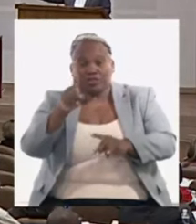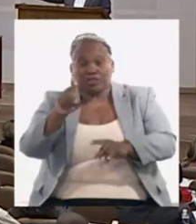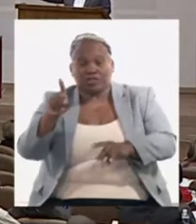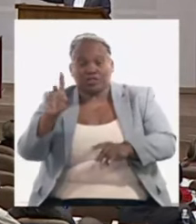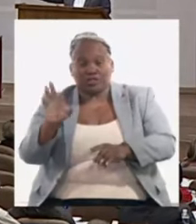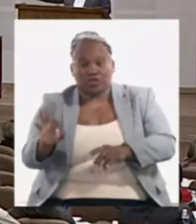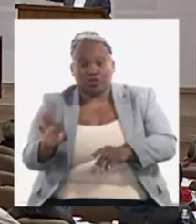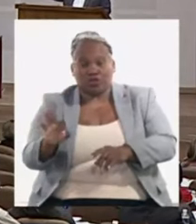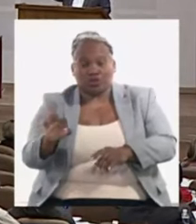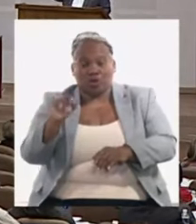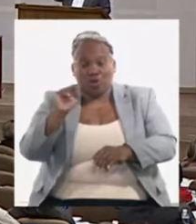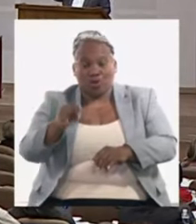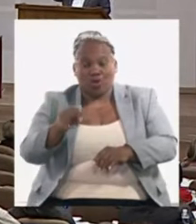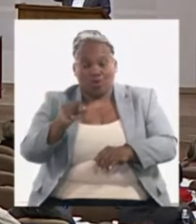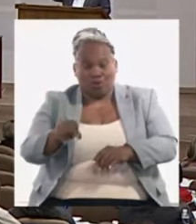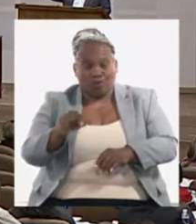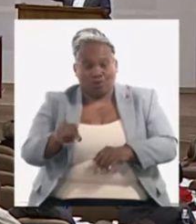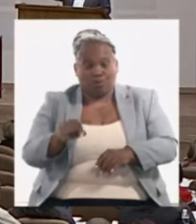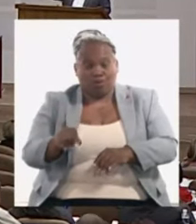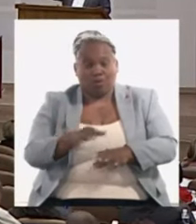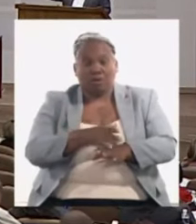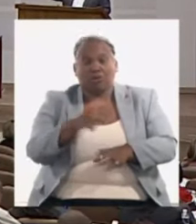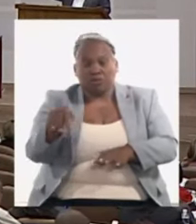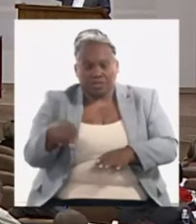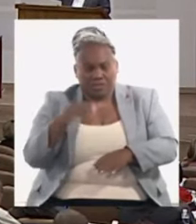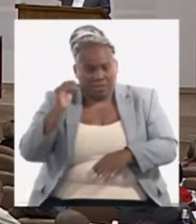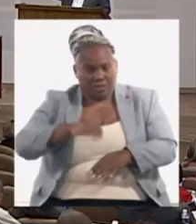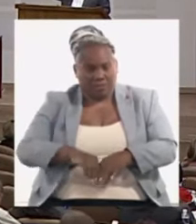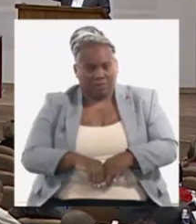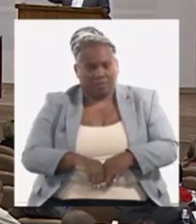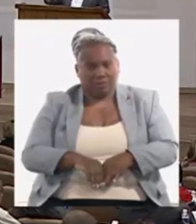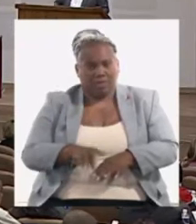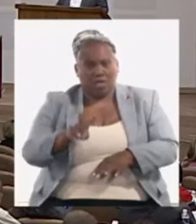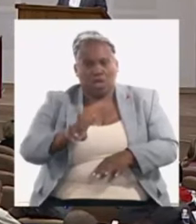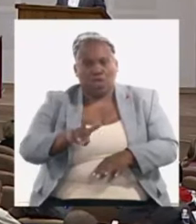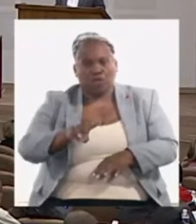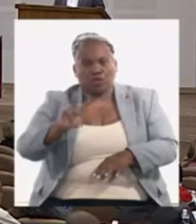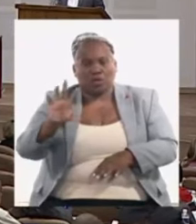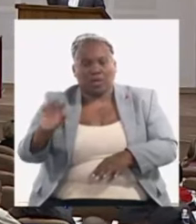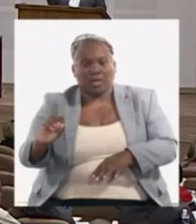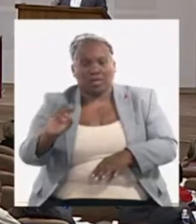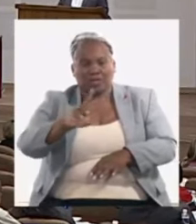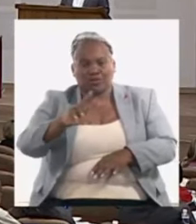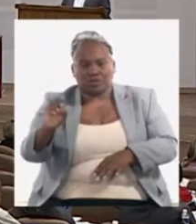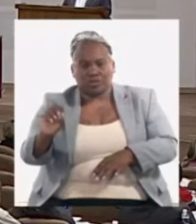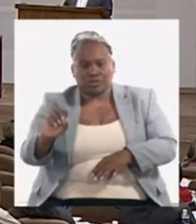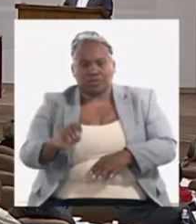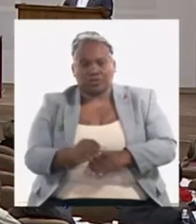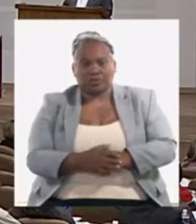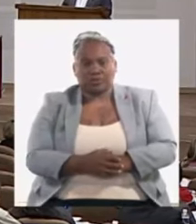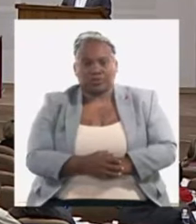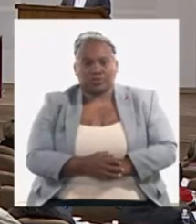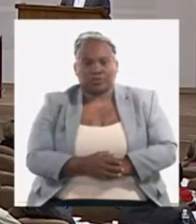hoy el tipo de cambio en mercado ilegal ustedes saben por donde está mucho por arriba 200 o 150 o más